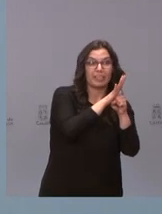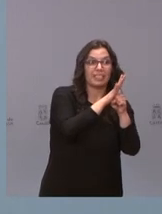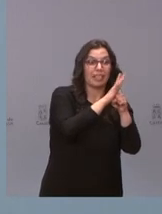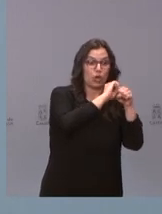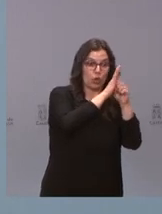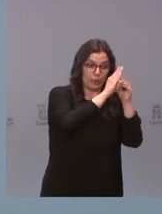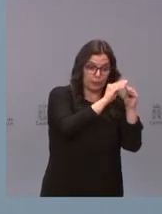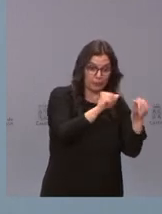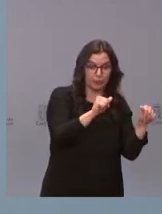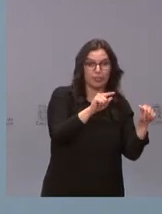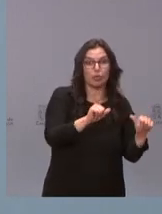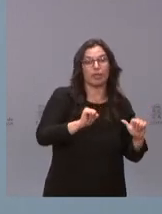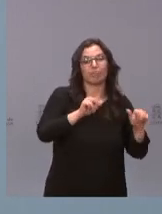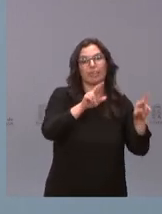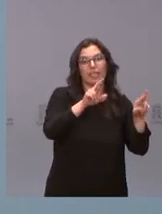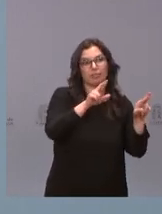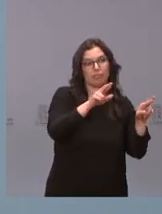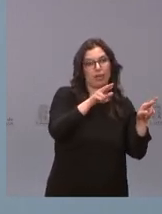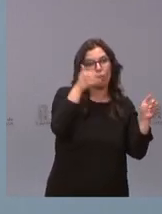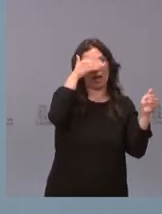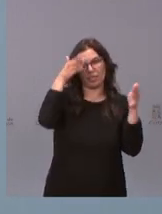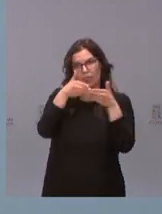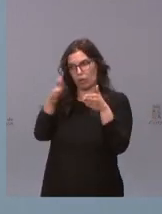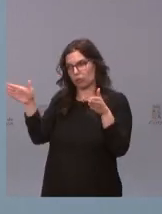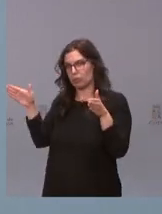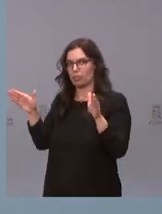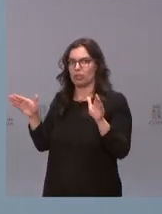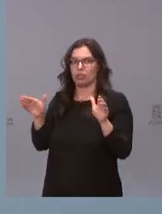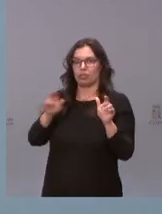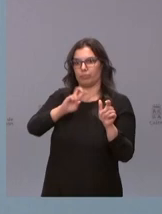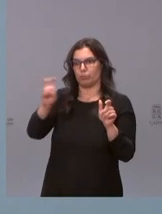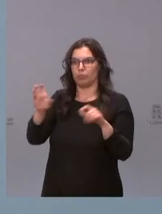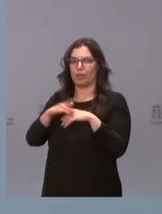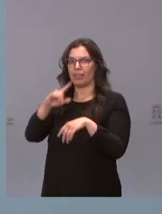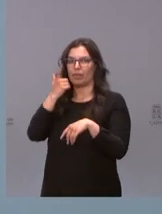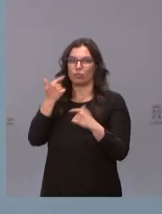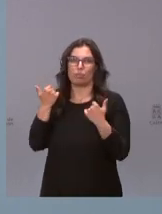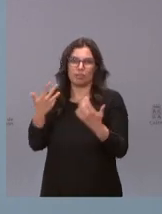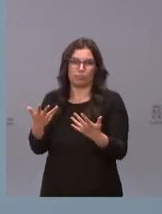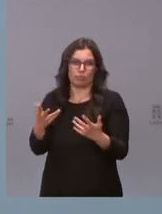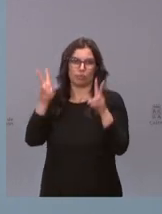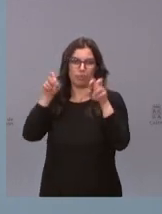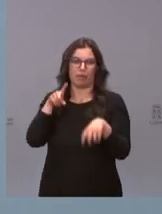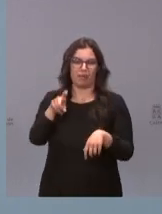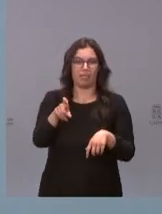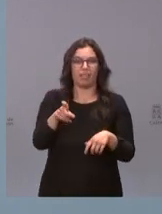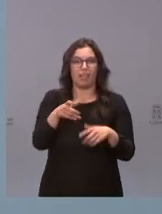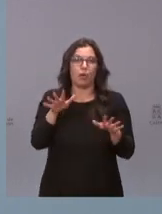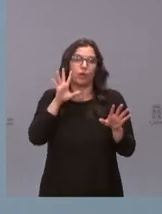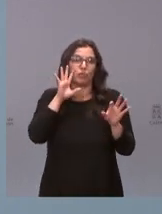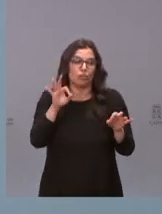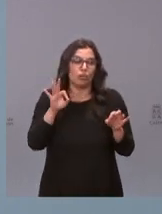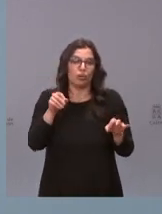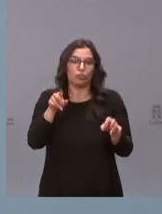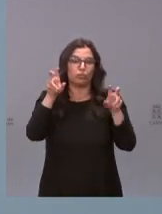retomen los diagnósticos a tiempo para el tema de cáncer aunque evidentemente este es un tema